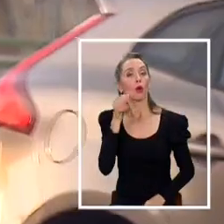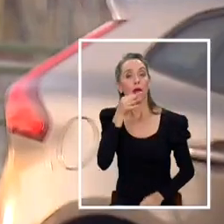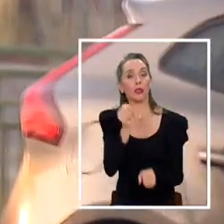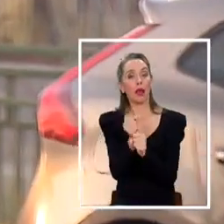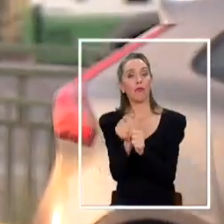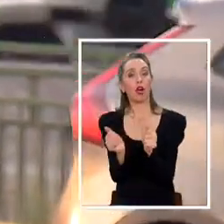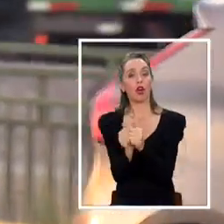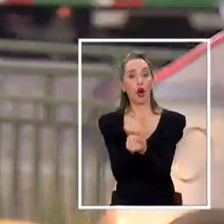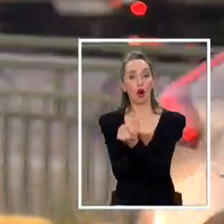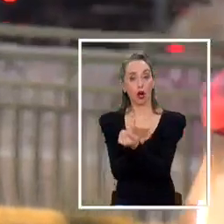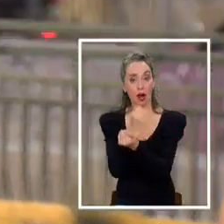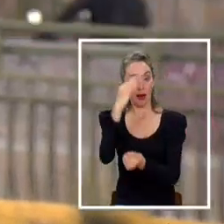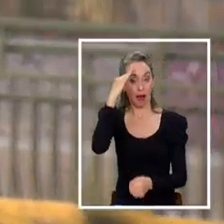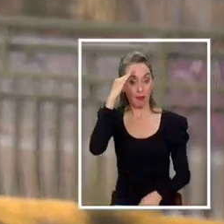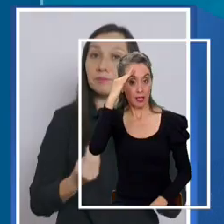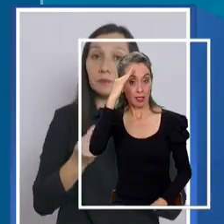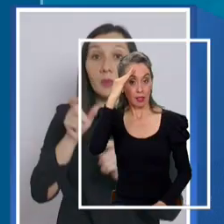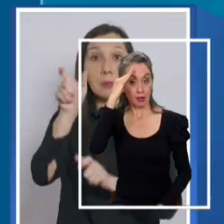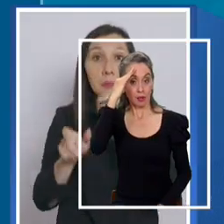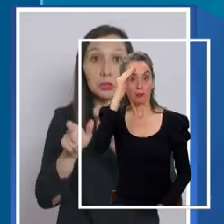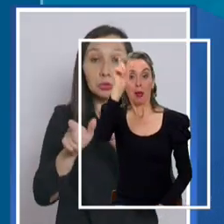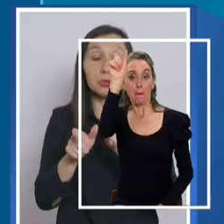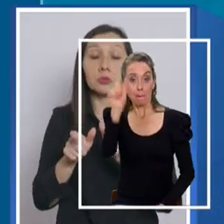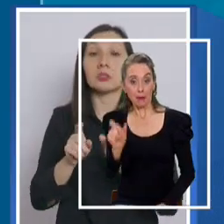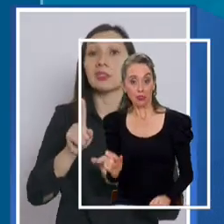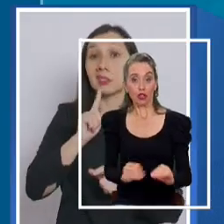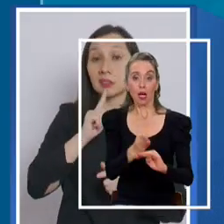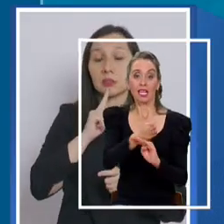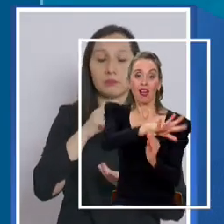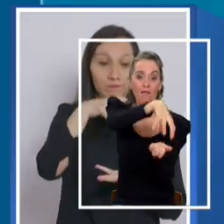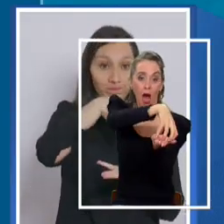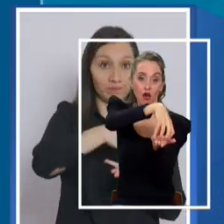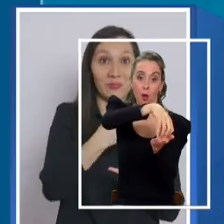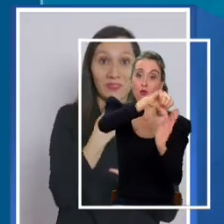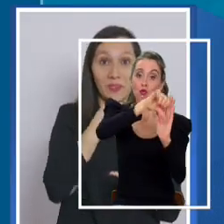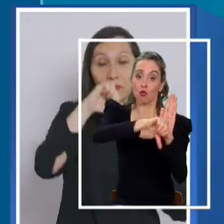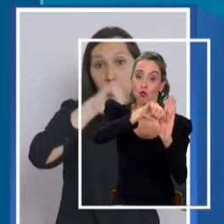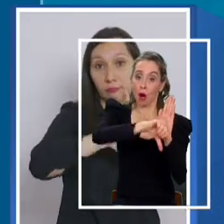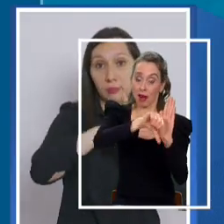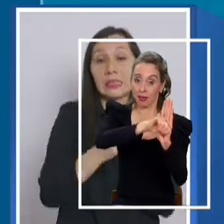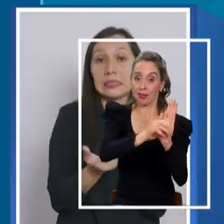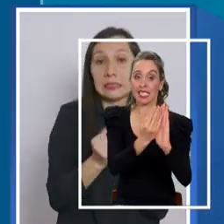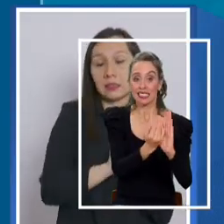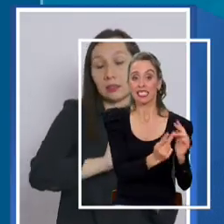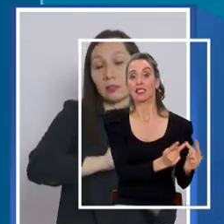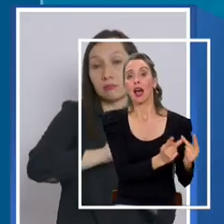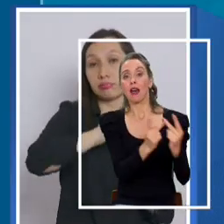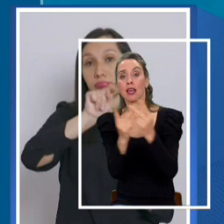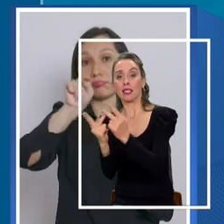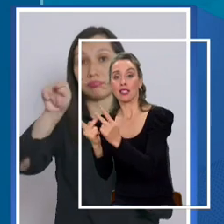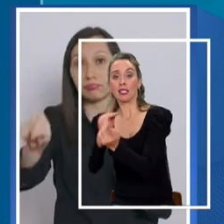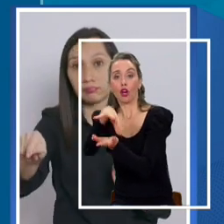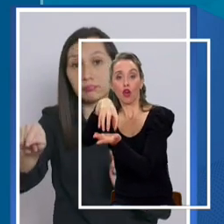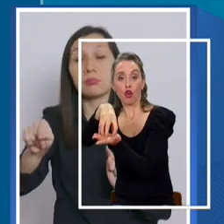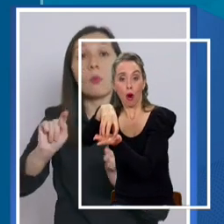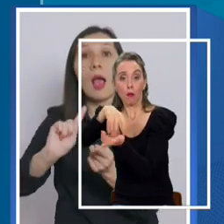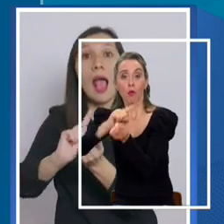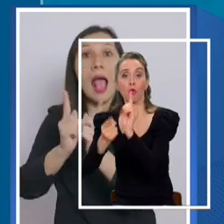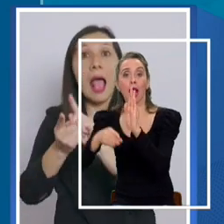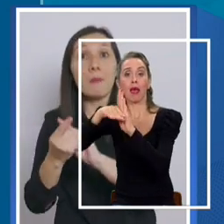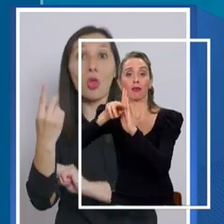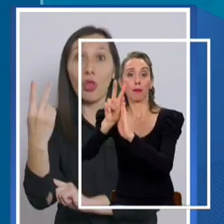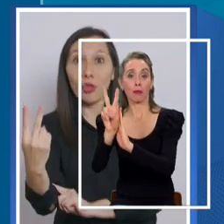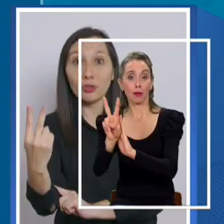carabineros. De manera que todas aquellas personas que están en comuna en cuarentena y necesiten desplazarse a aquellas comunas que van a pasar a